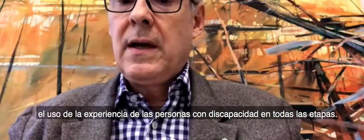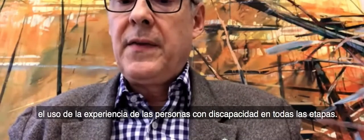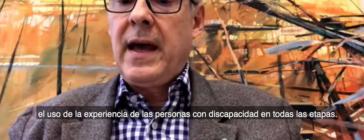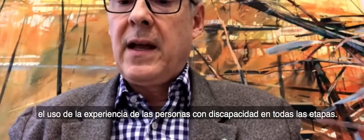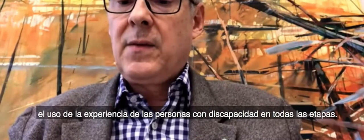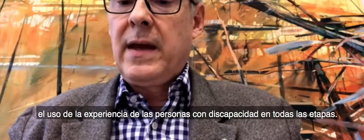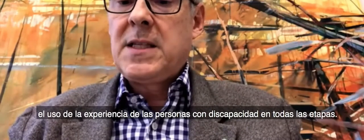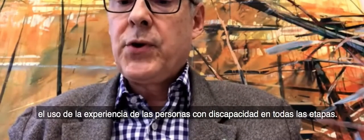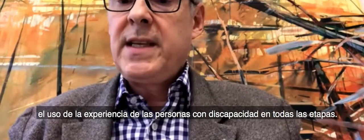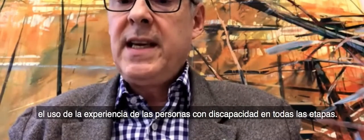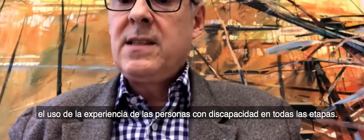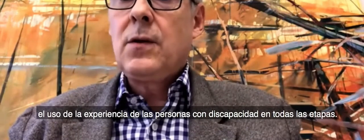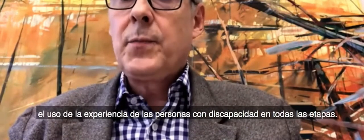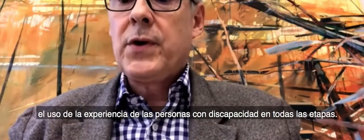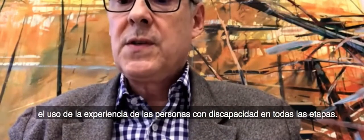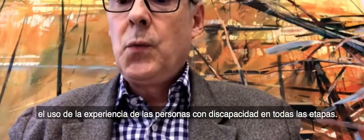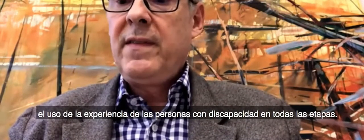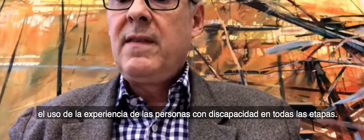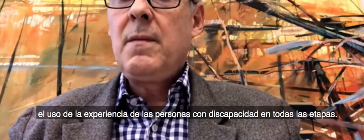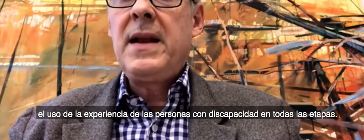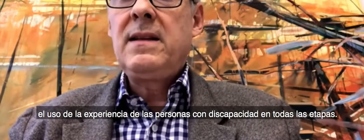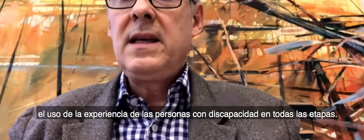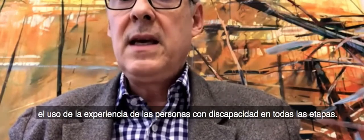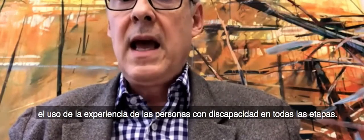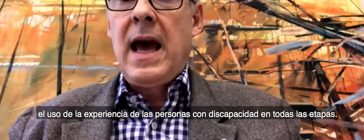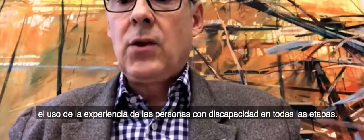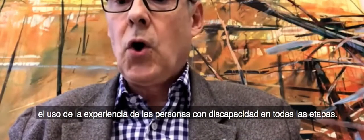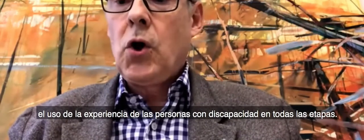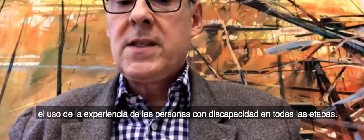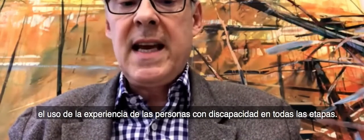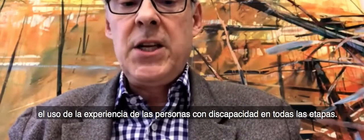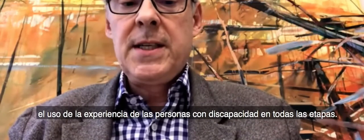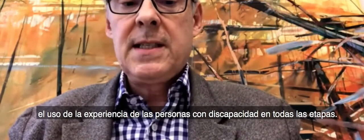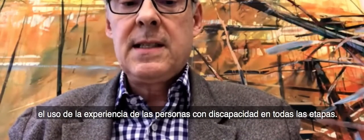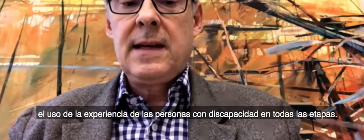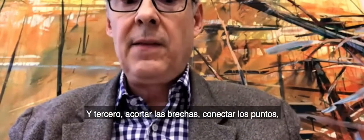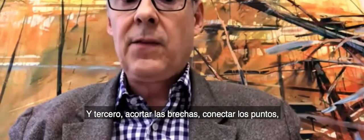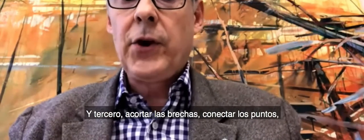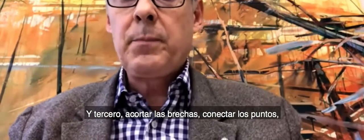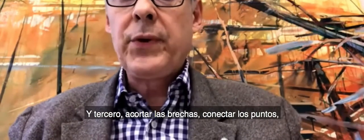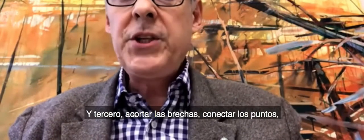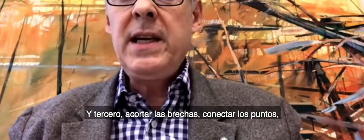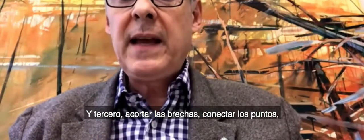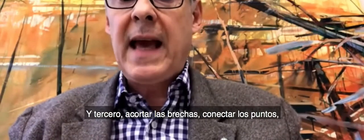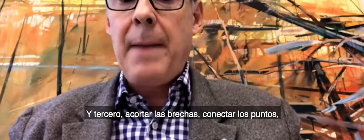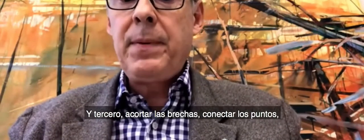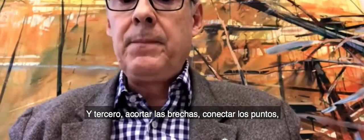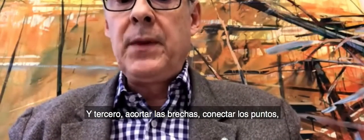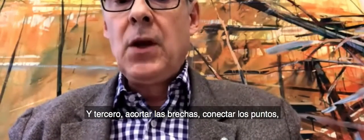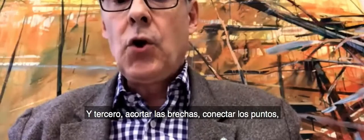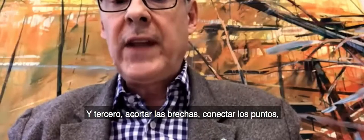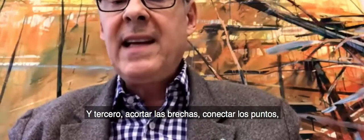the expertise of person with disability at all stages, and third, bridging the